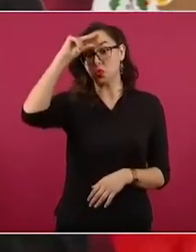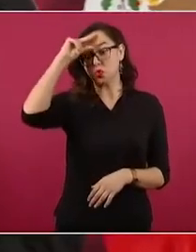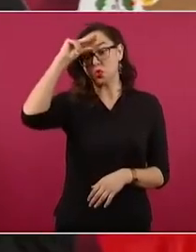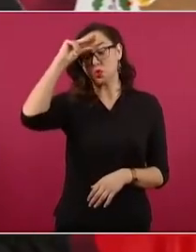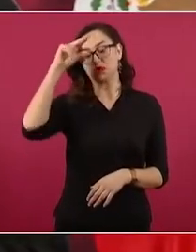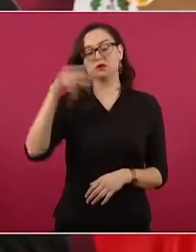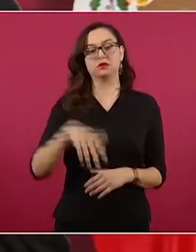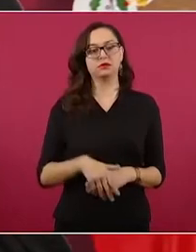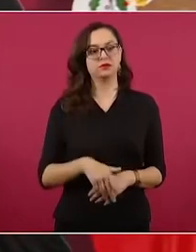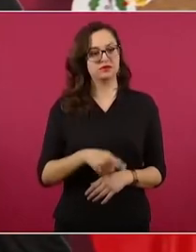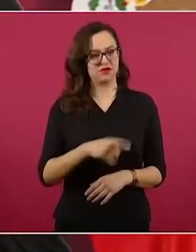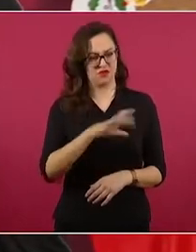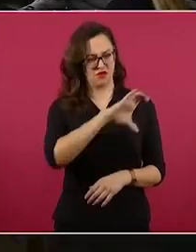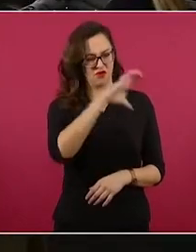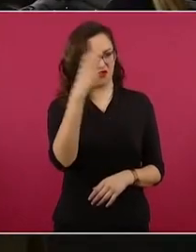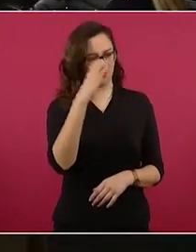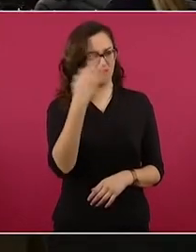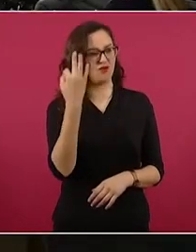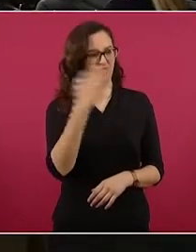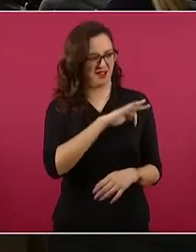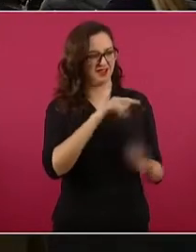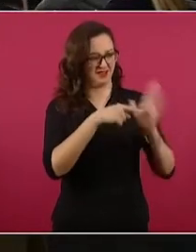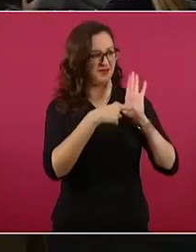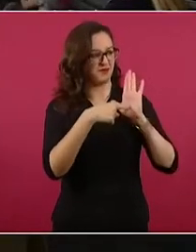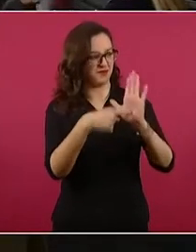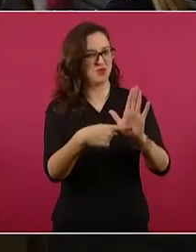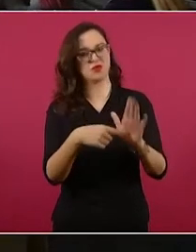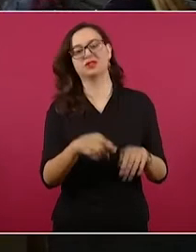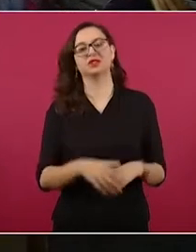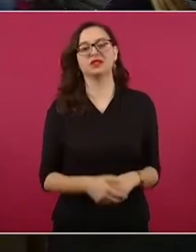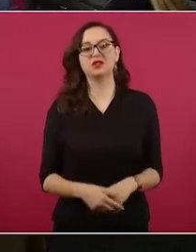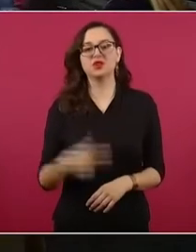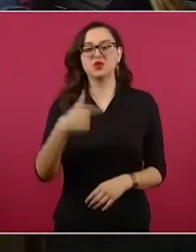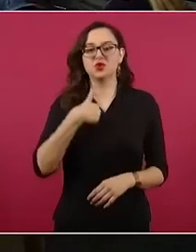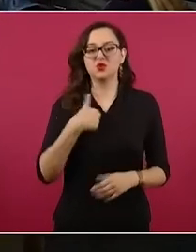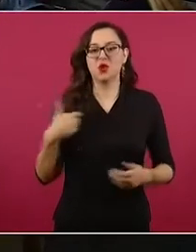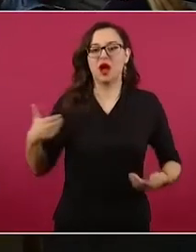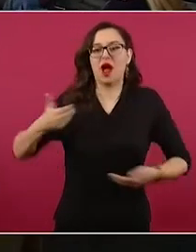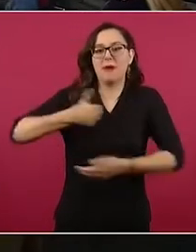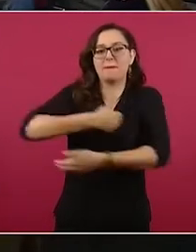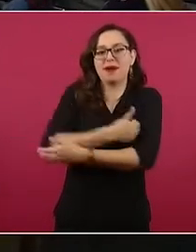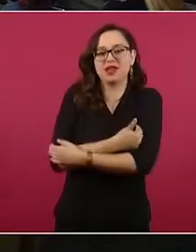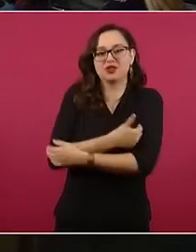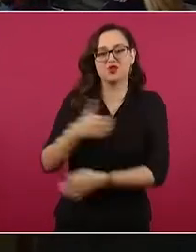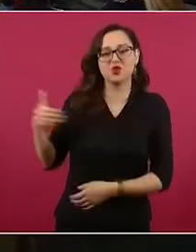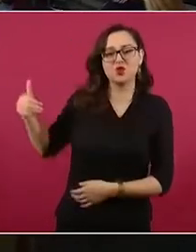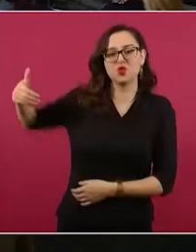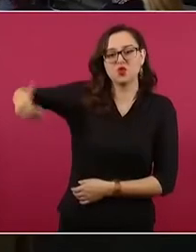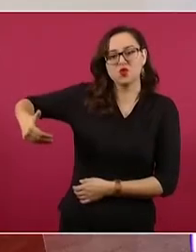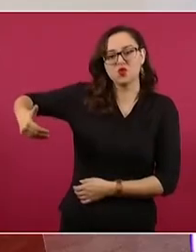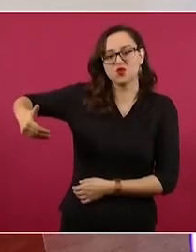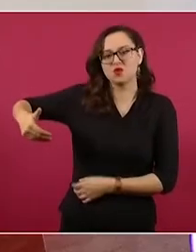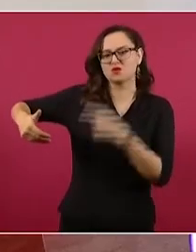No tienes la foto donde estoy con Salinas y